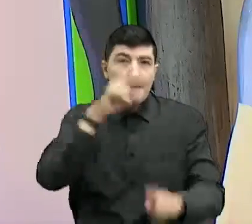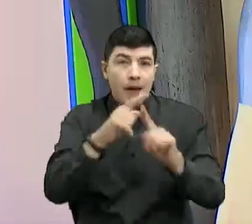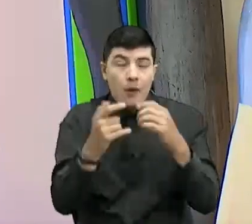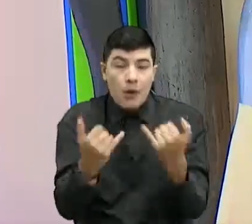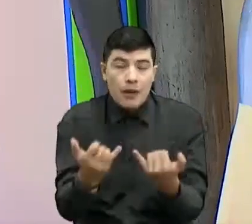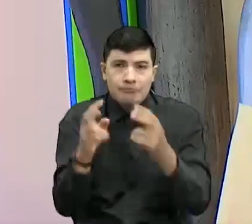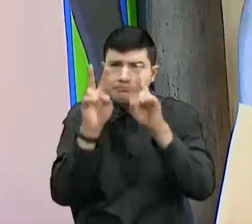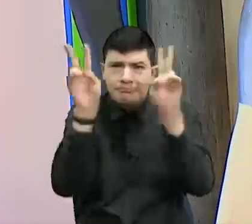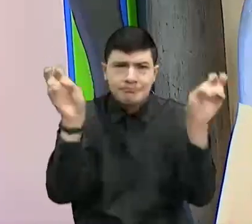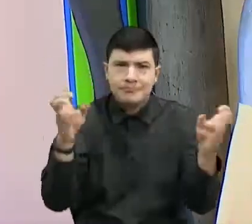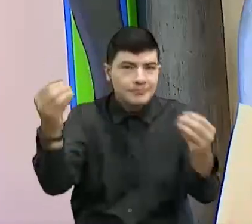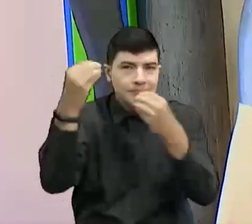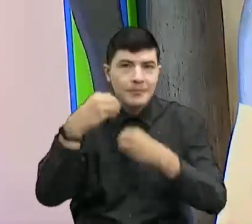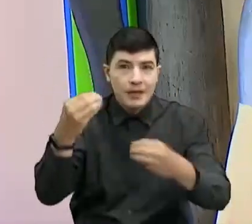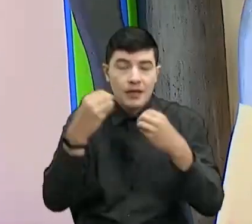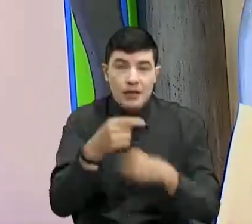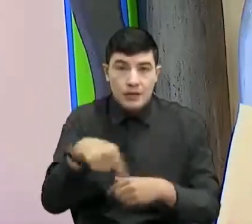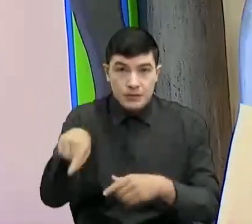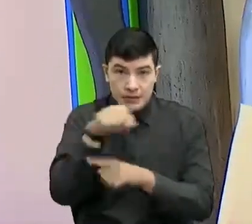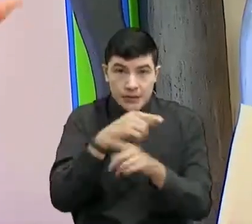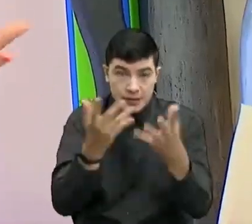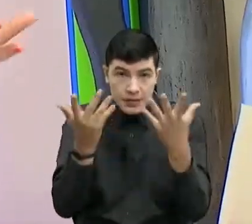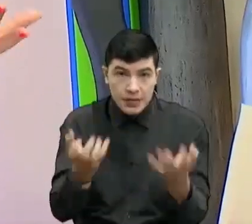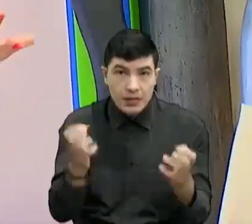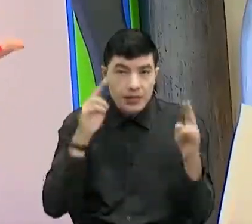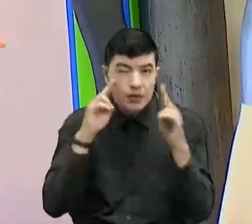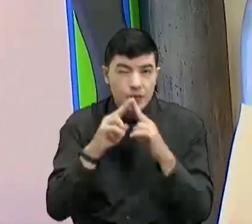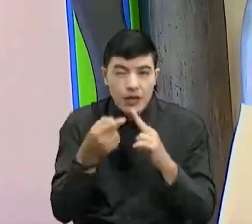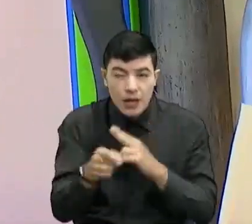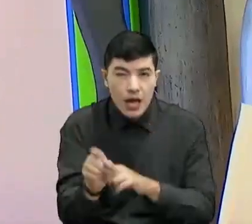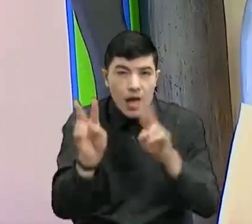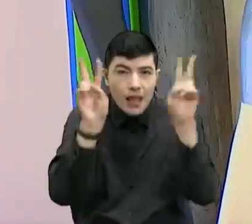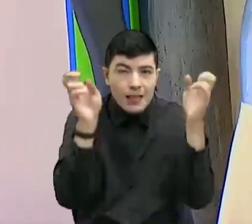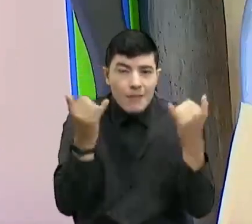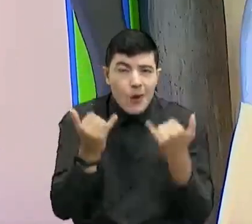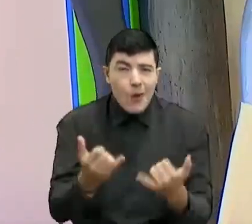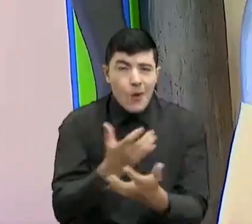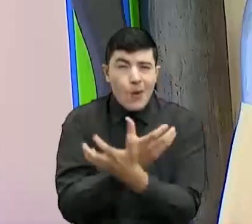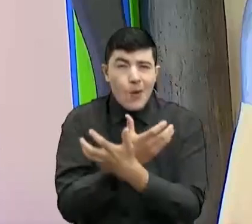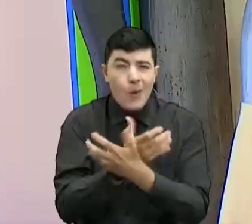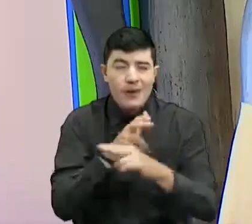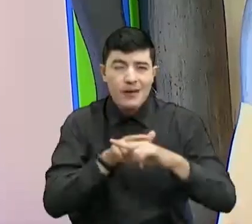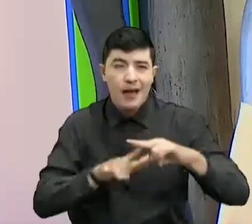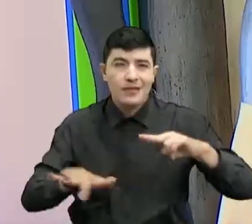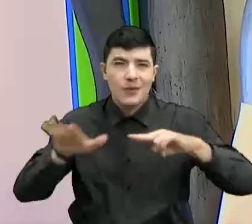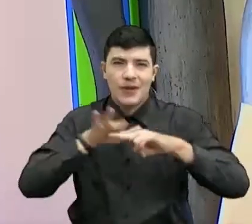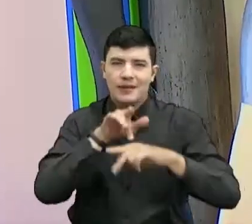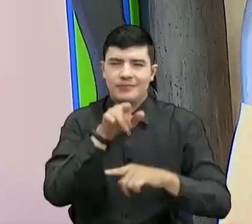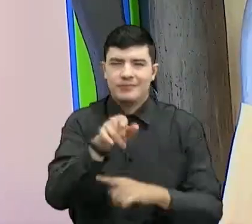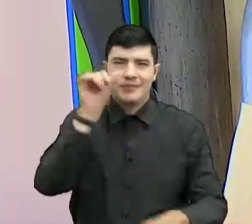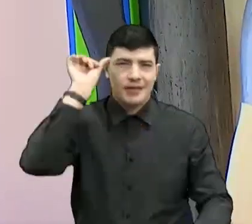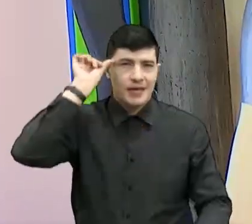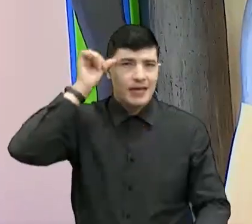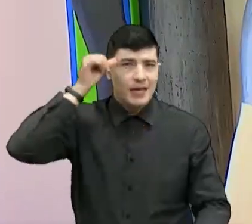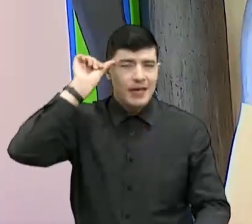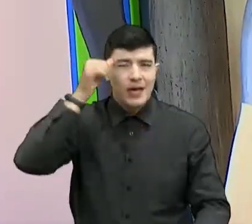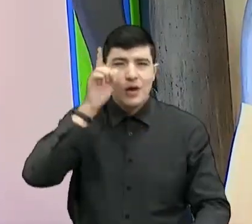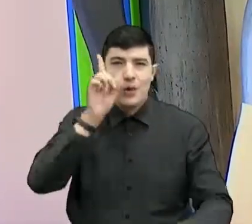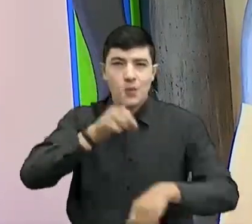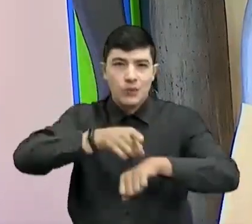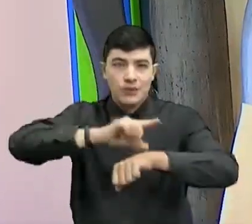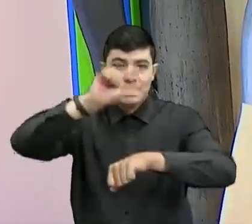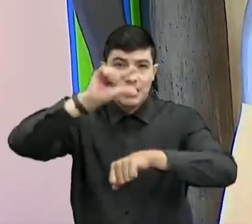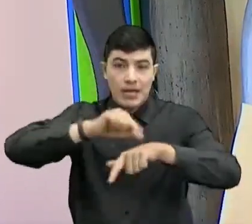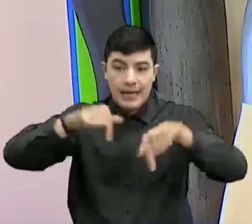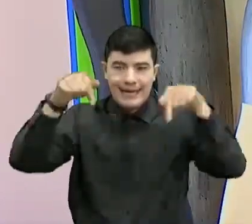enseñar. Y si ustedes quieren saber más de este tema, qué será lo que tenemos hoy para ciencias naturales, no se puedan perder ni un solo segundo de nuestro